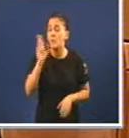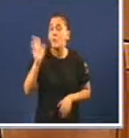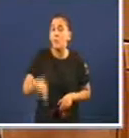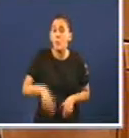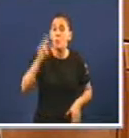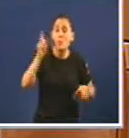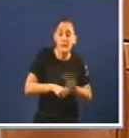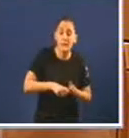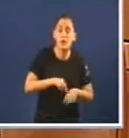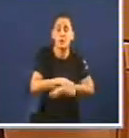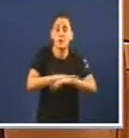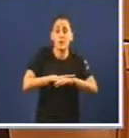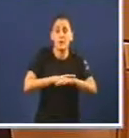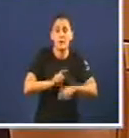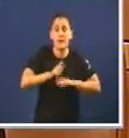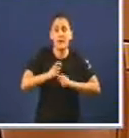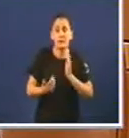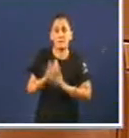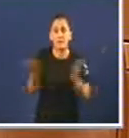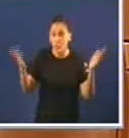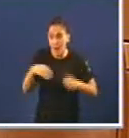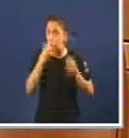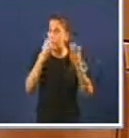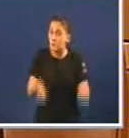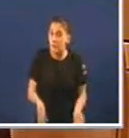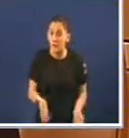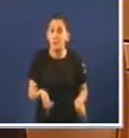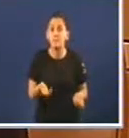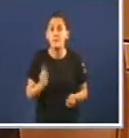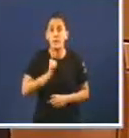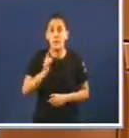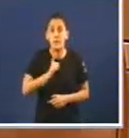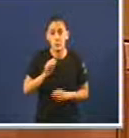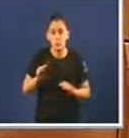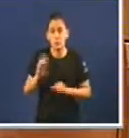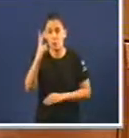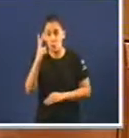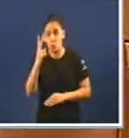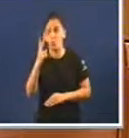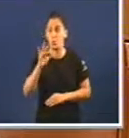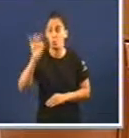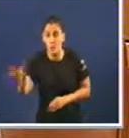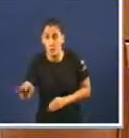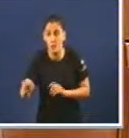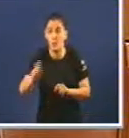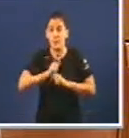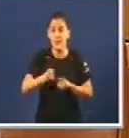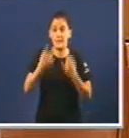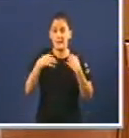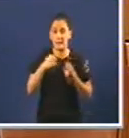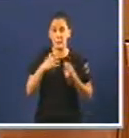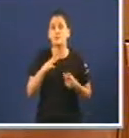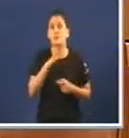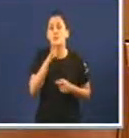vir a esta Cámara e dar explicacións. Non os ten, perfecto. Non os ten. Pero se non aproveito o seu segundo turno e dé aos datos que agora quixo pasar por